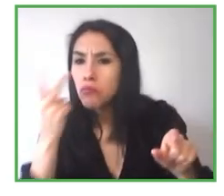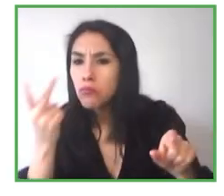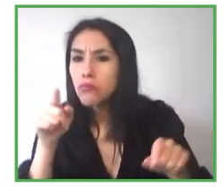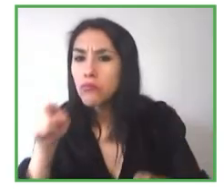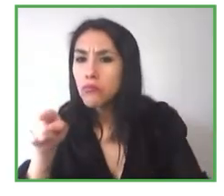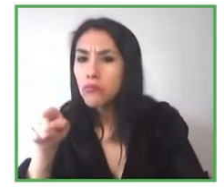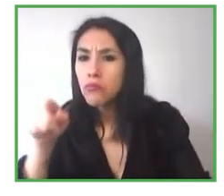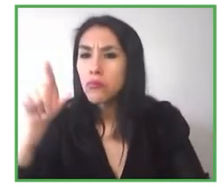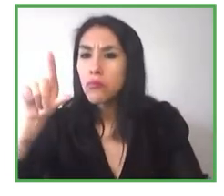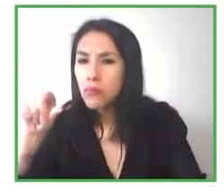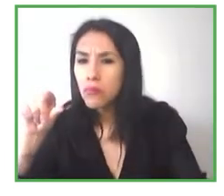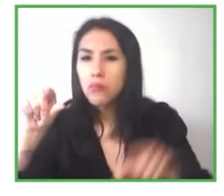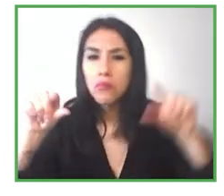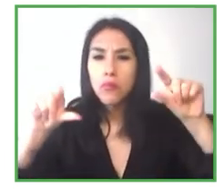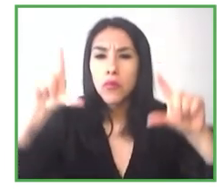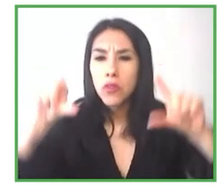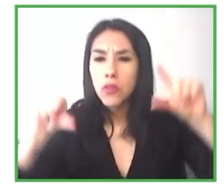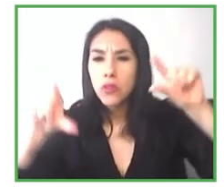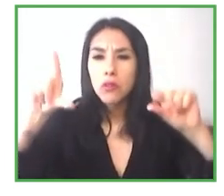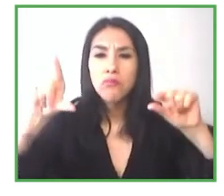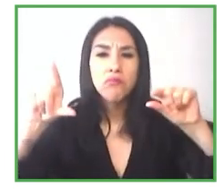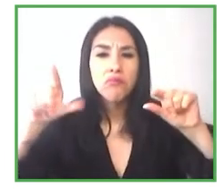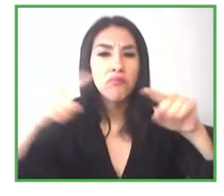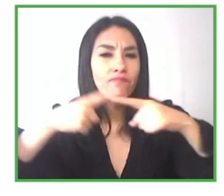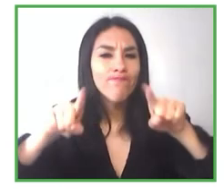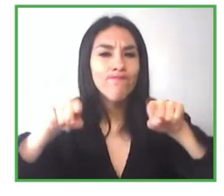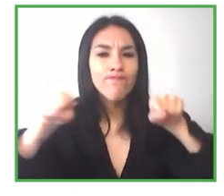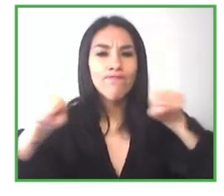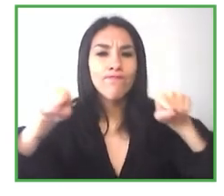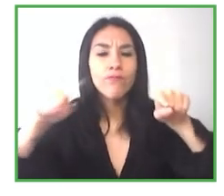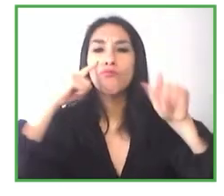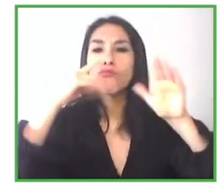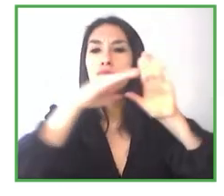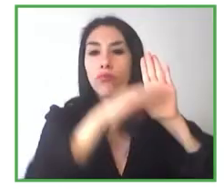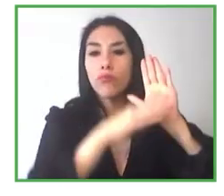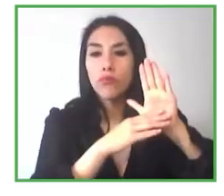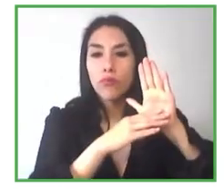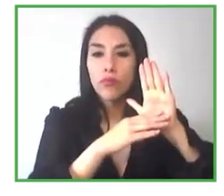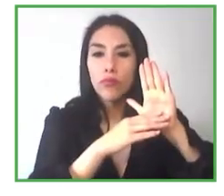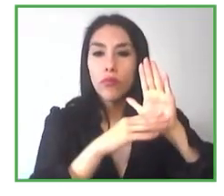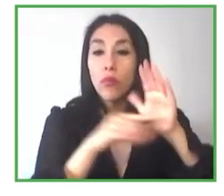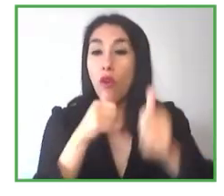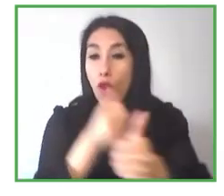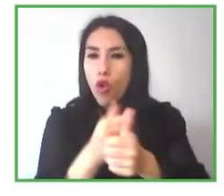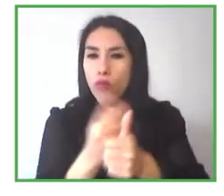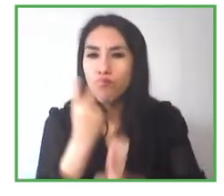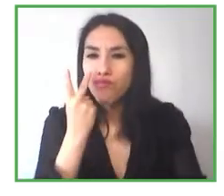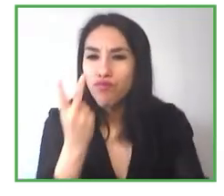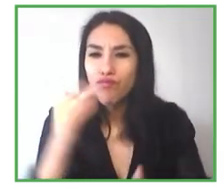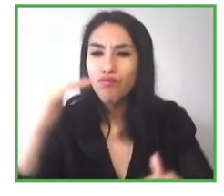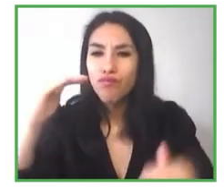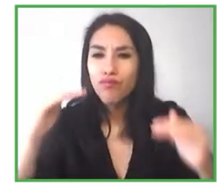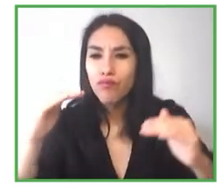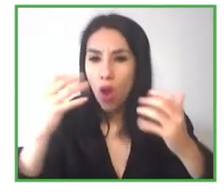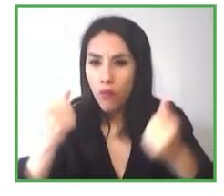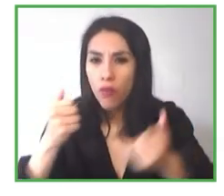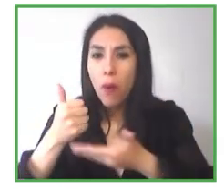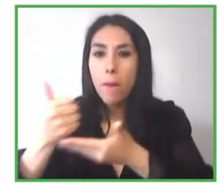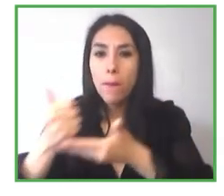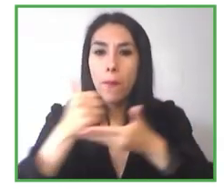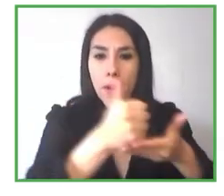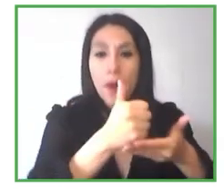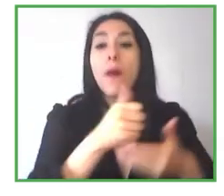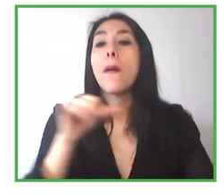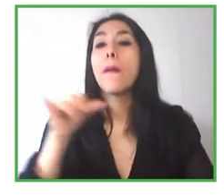o porotos y hace una gran diferencia y pueden utilizar Sing AI y guardarlas en